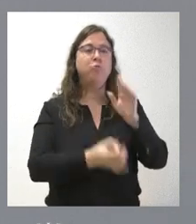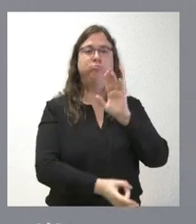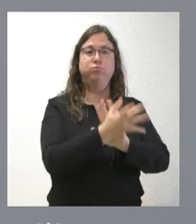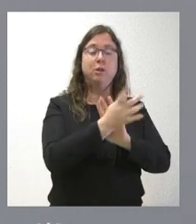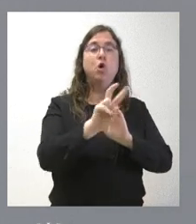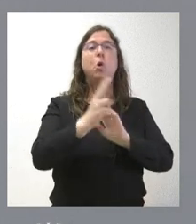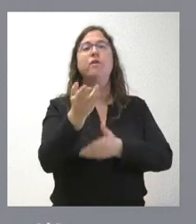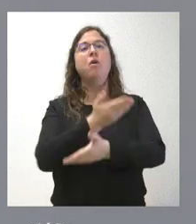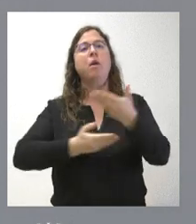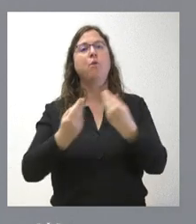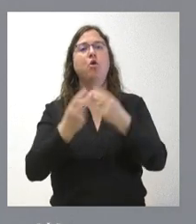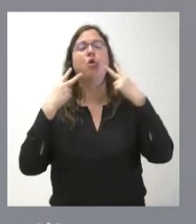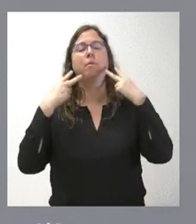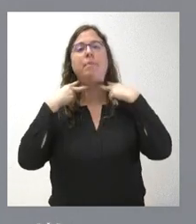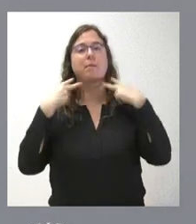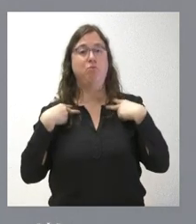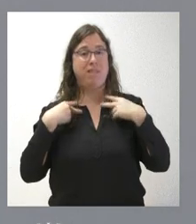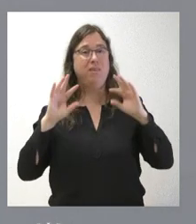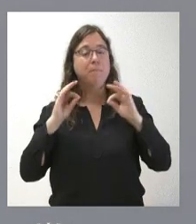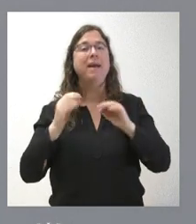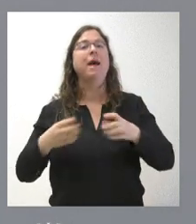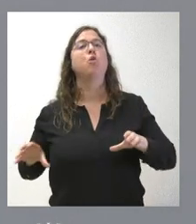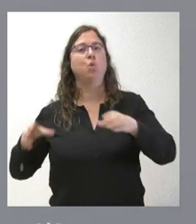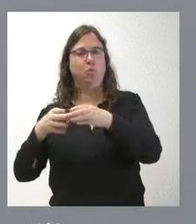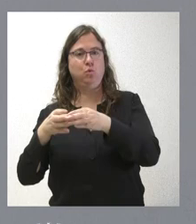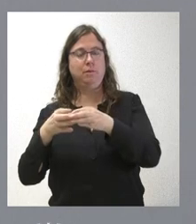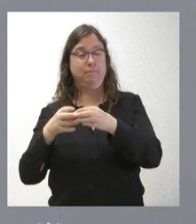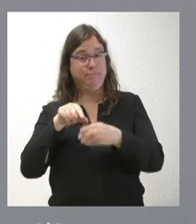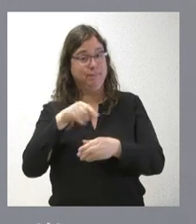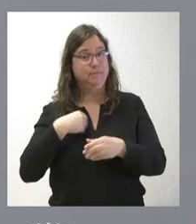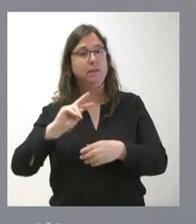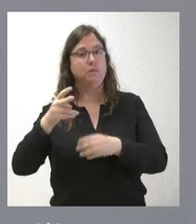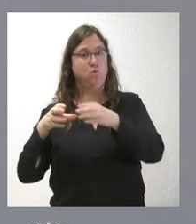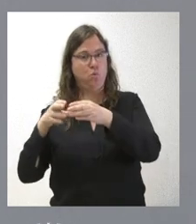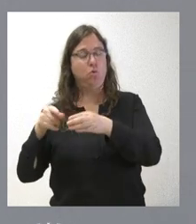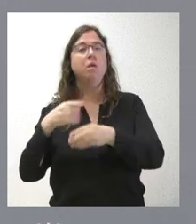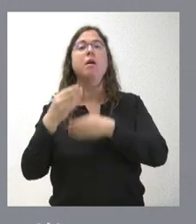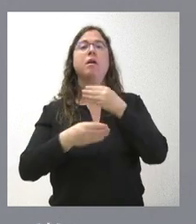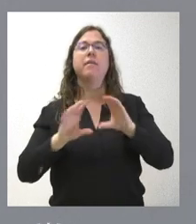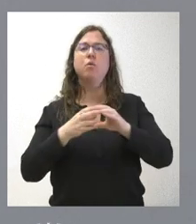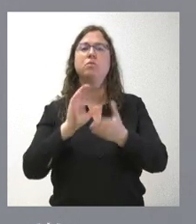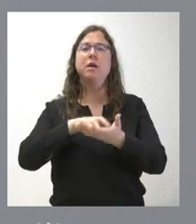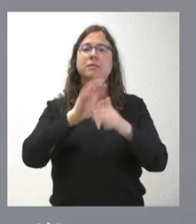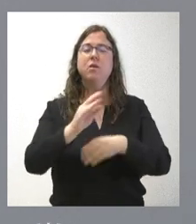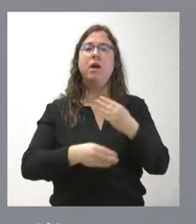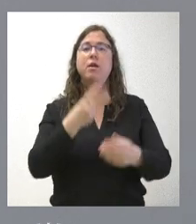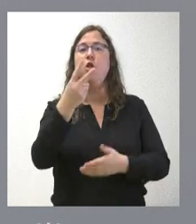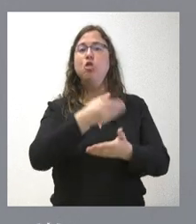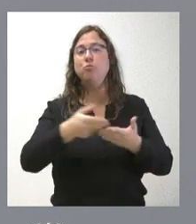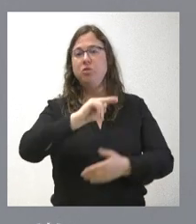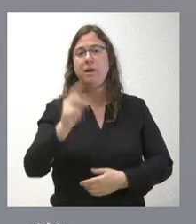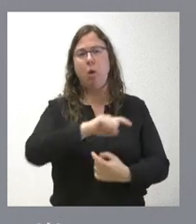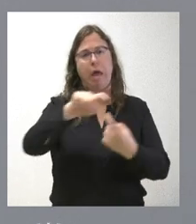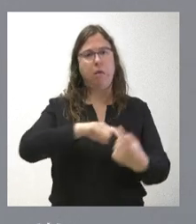Diputación Provincial para medidas conjuntas. Este es de segundo grupo. Lo que hace la Junta de Castilla y León durante toda la vigente del plan es poner dos millones de euros cada año,